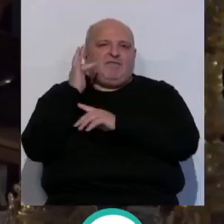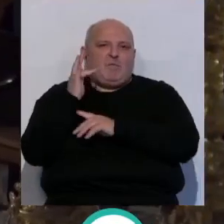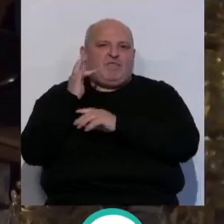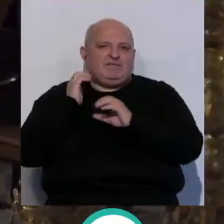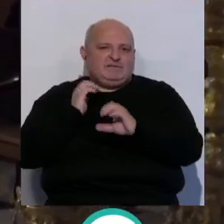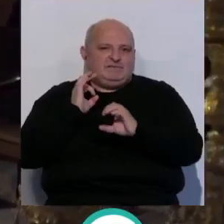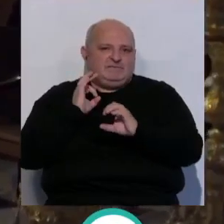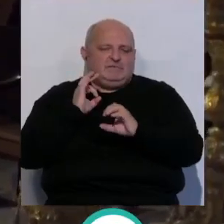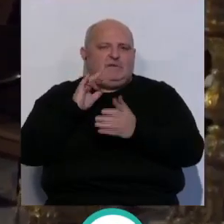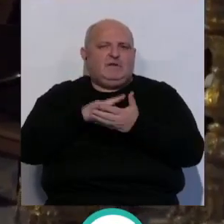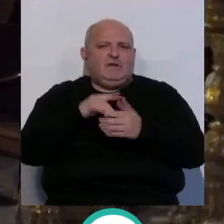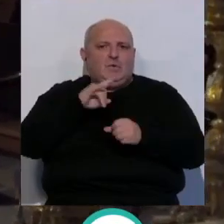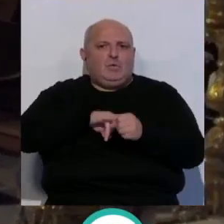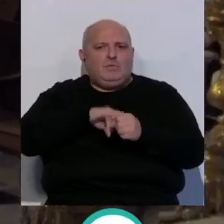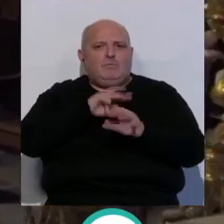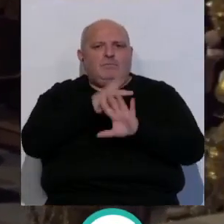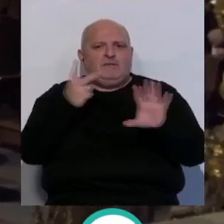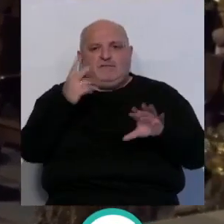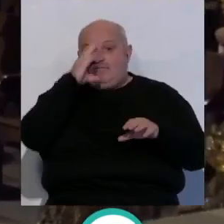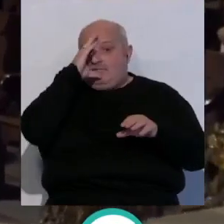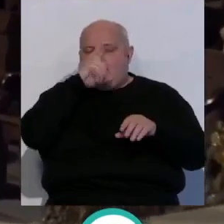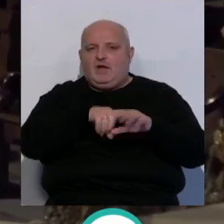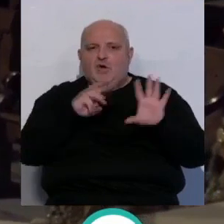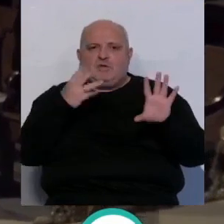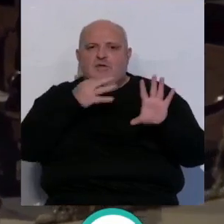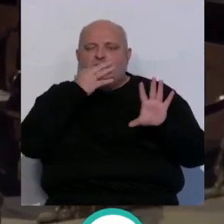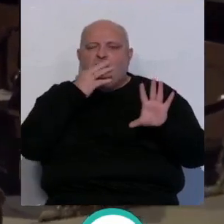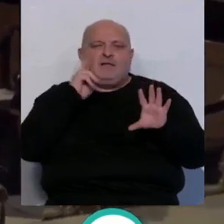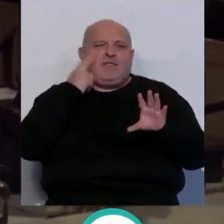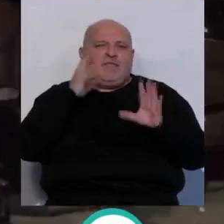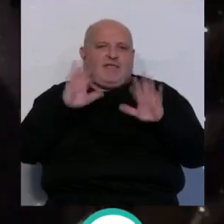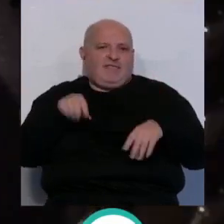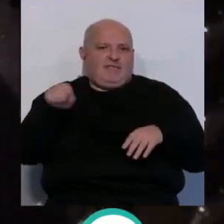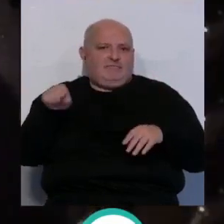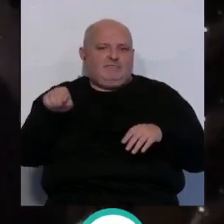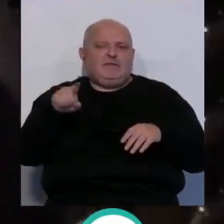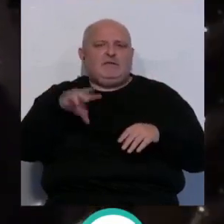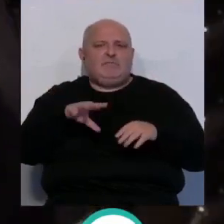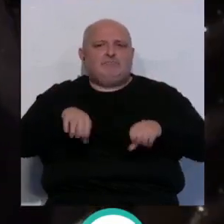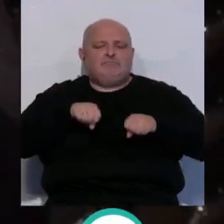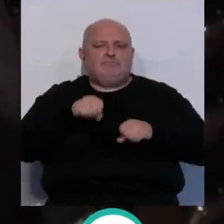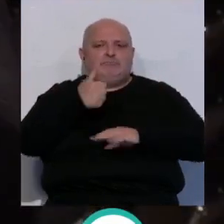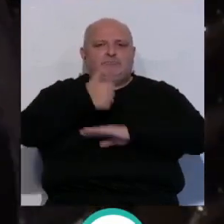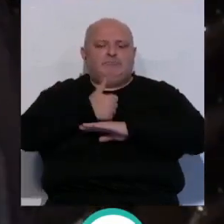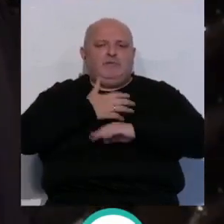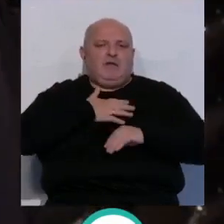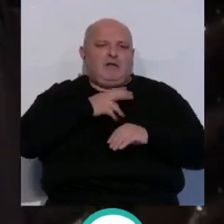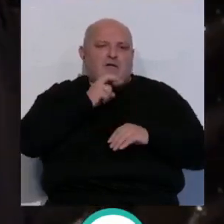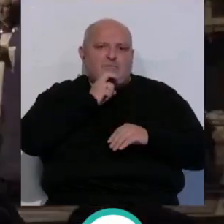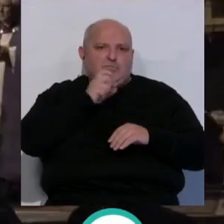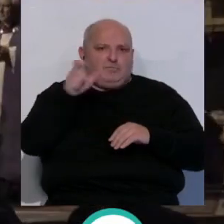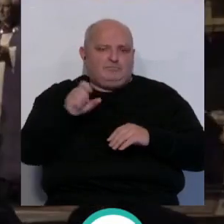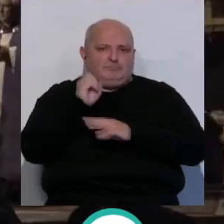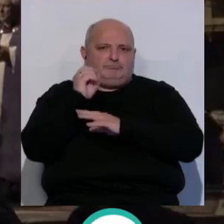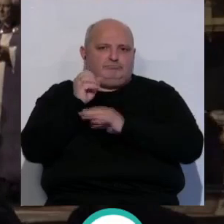Y eso sucederá este lunes 27 de febrero a las 8 de la tarde en la Catedral de Cádiz. Estará presidido por el Obispo de Cádiz, Rafael Zornoza,